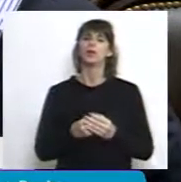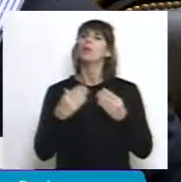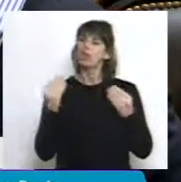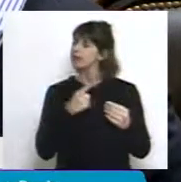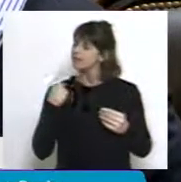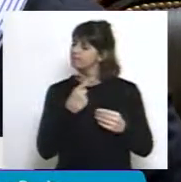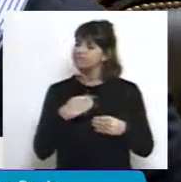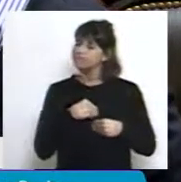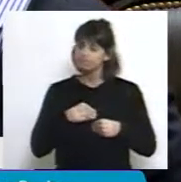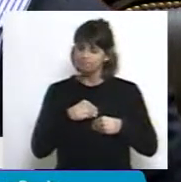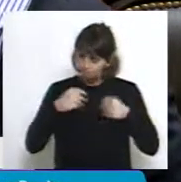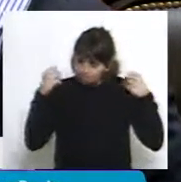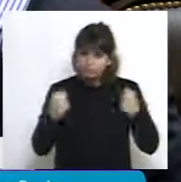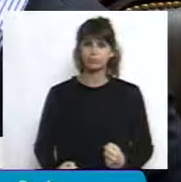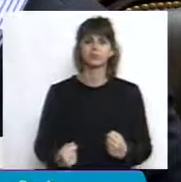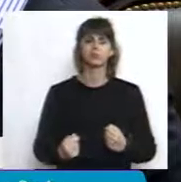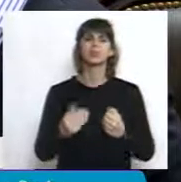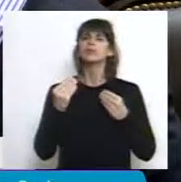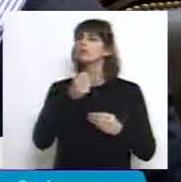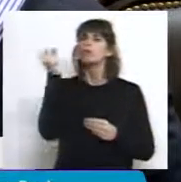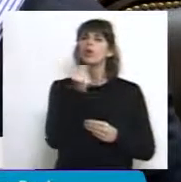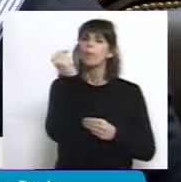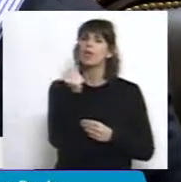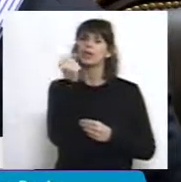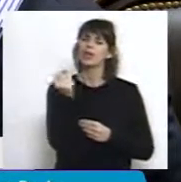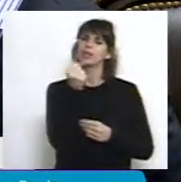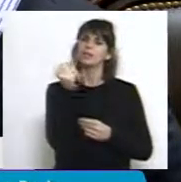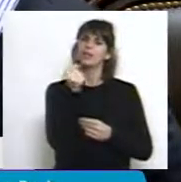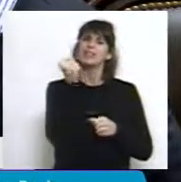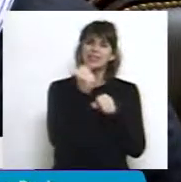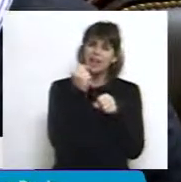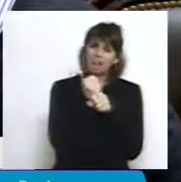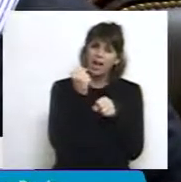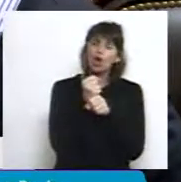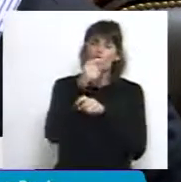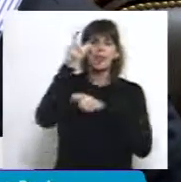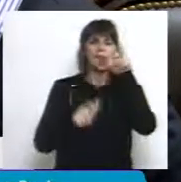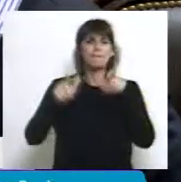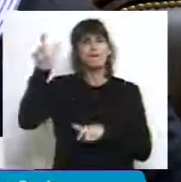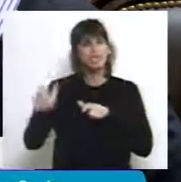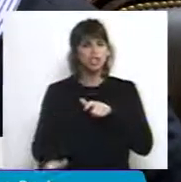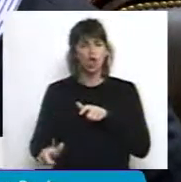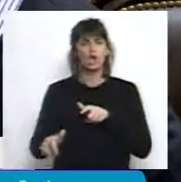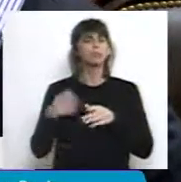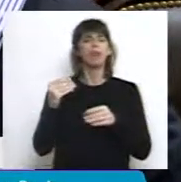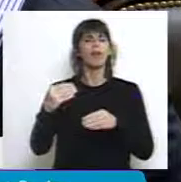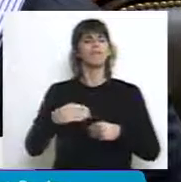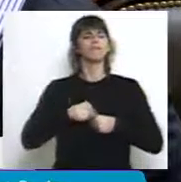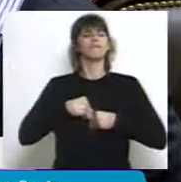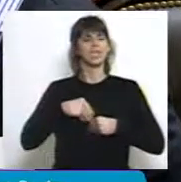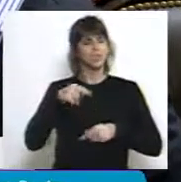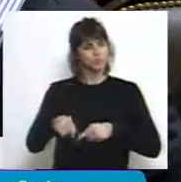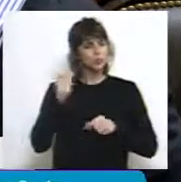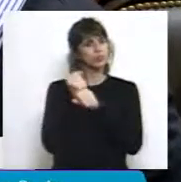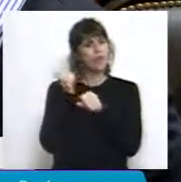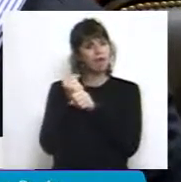Presidenta, de la importancia del rol de las personas que llevan adelante con su vocación parte